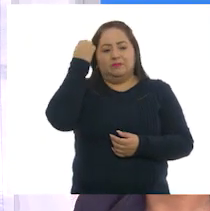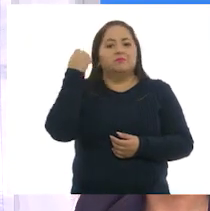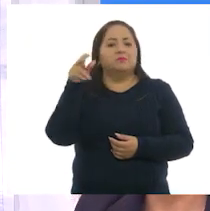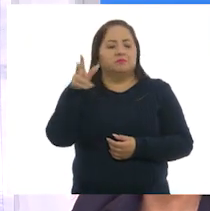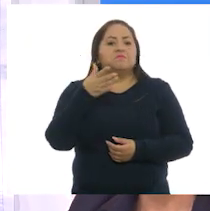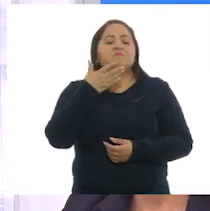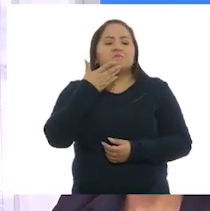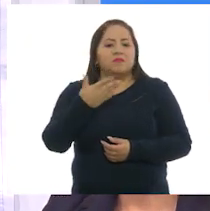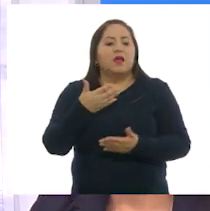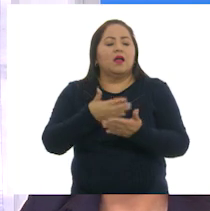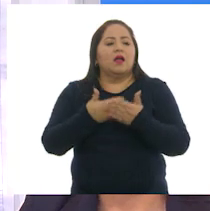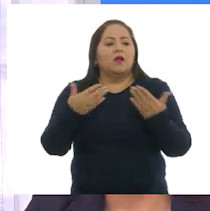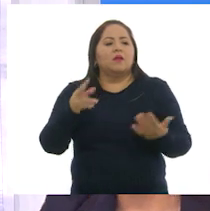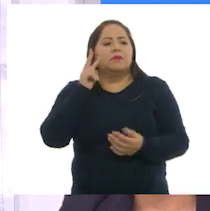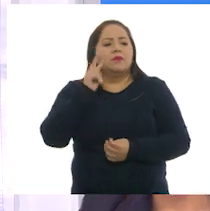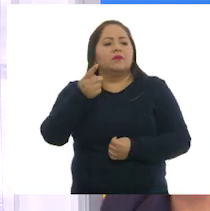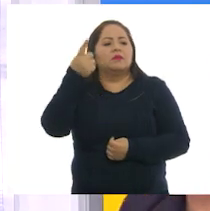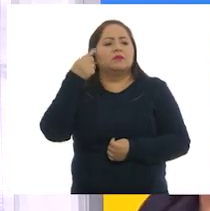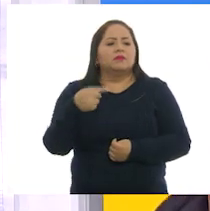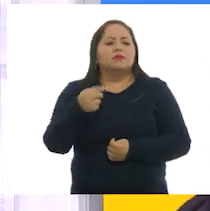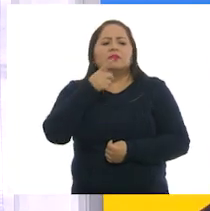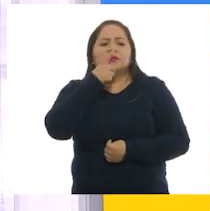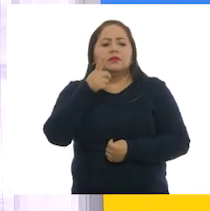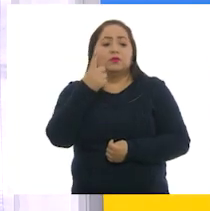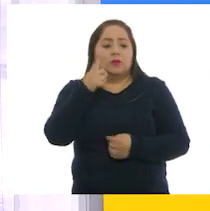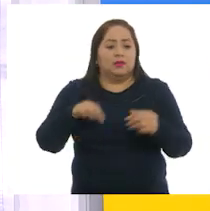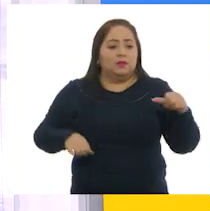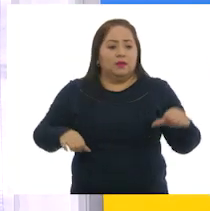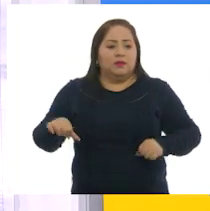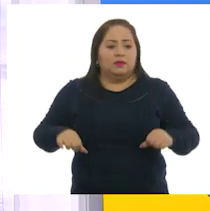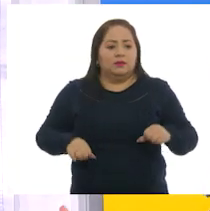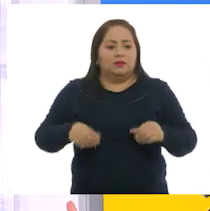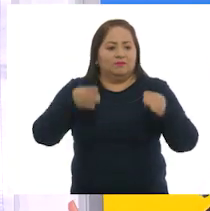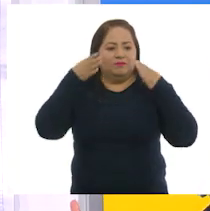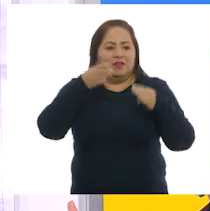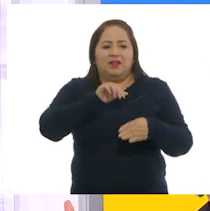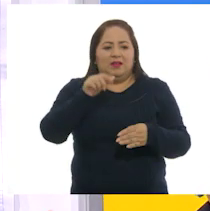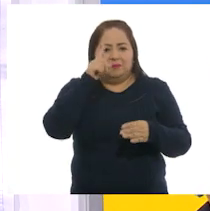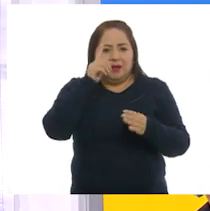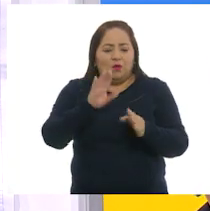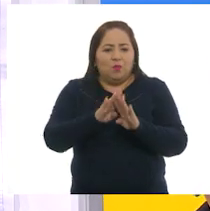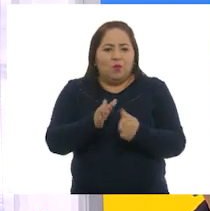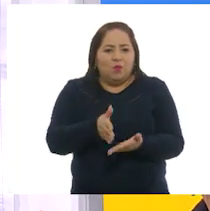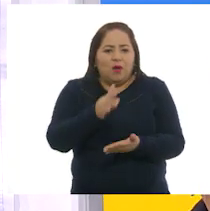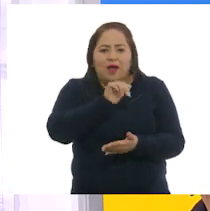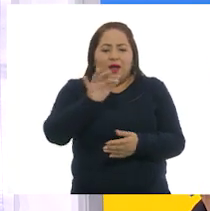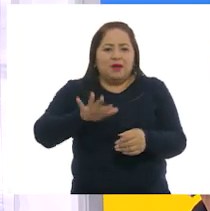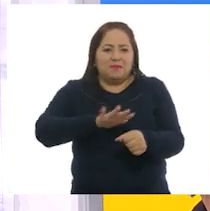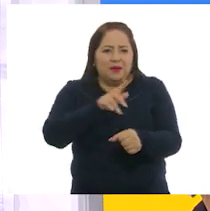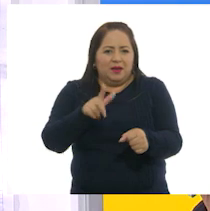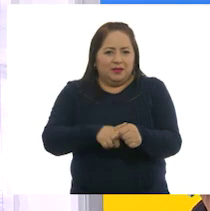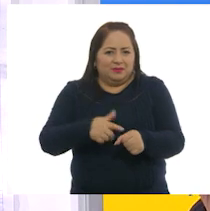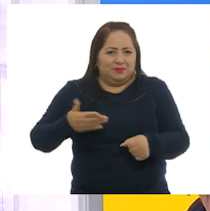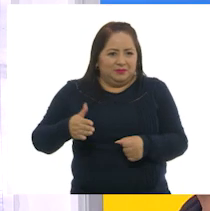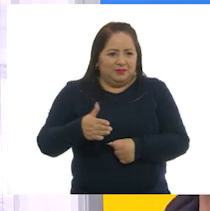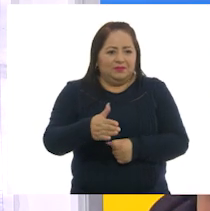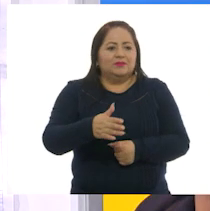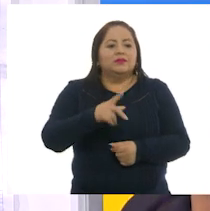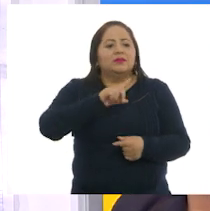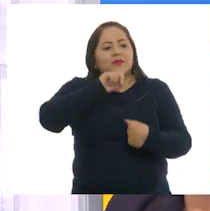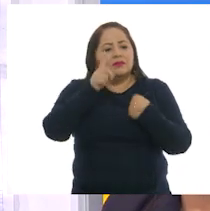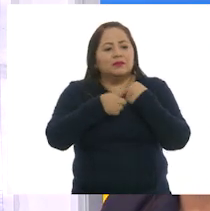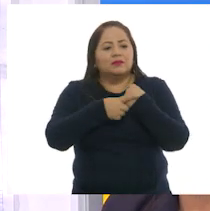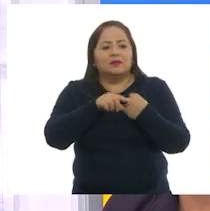Excelente. Vamos a ver. La siguiente dice que es una actividad centrada en la crianza de especies acuáticas a